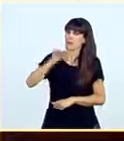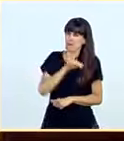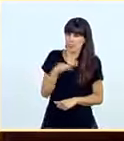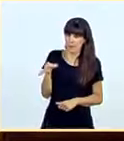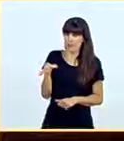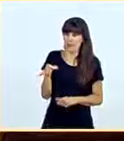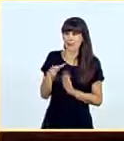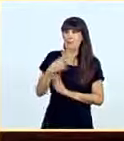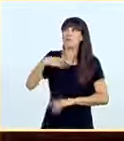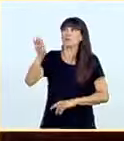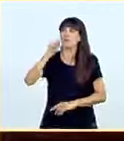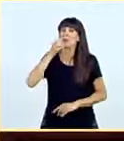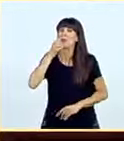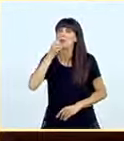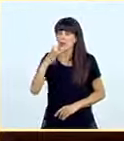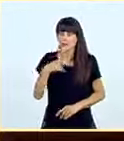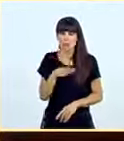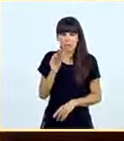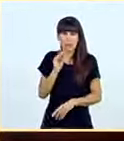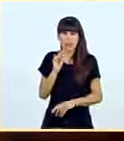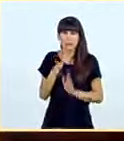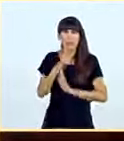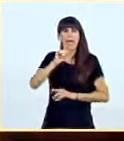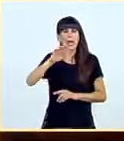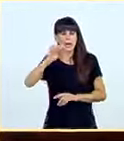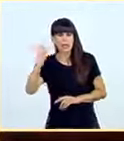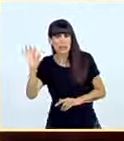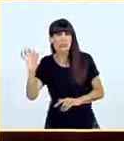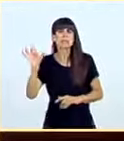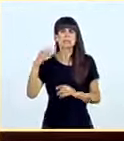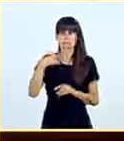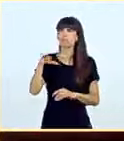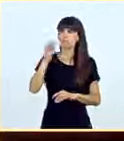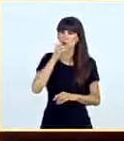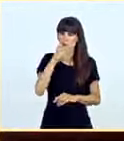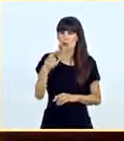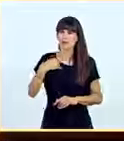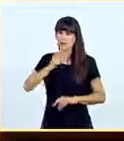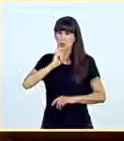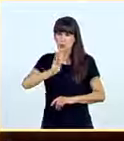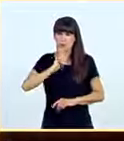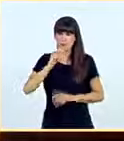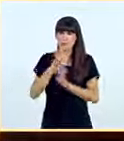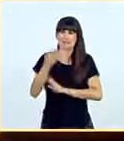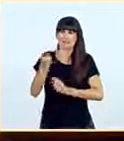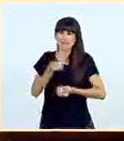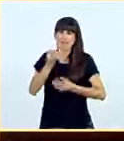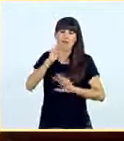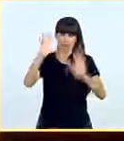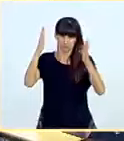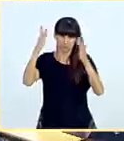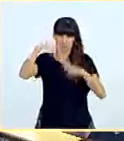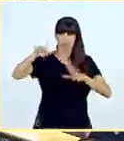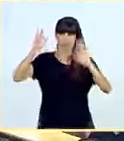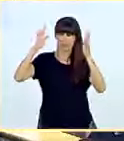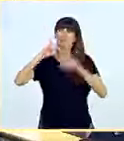bien que incluso entendimos a la primera lo que eran los ERTE en aquella rueda de prensa tan surrealista en la que usted no lo